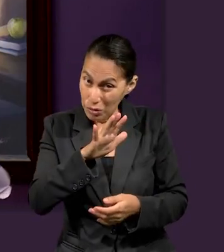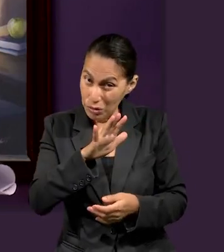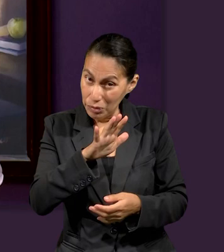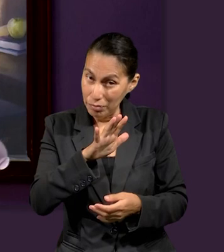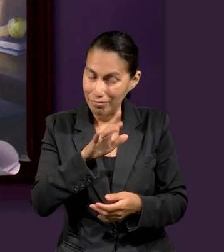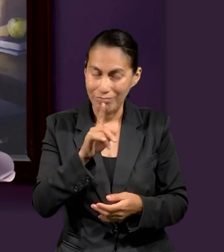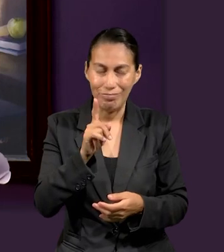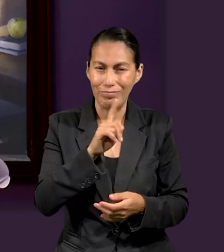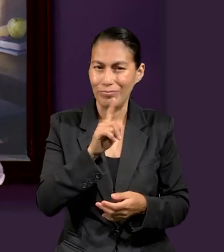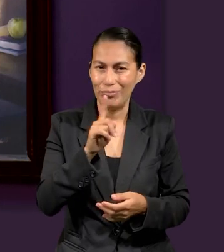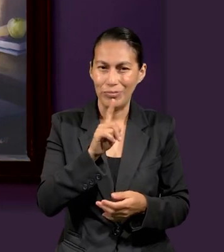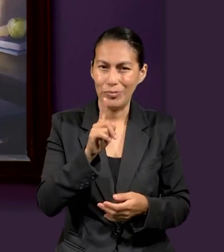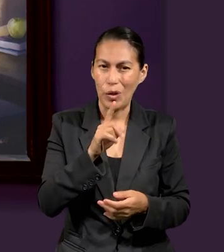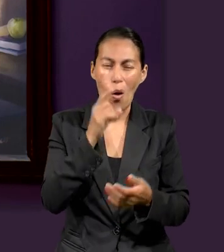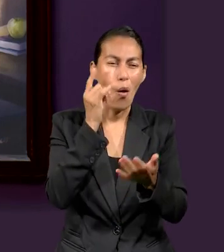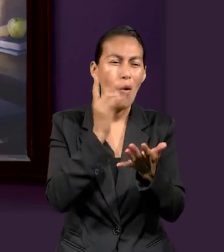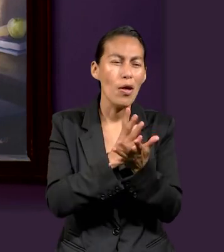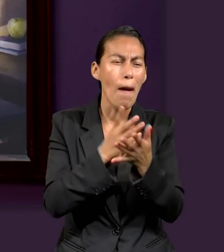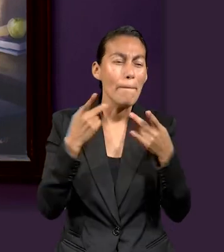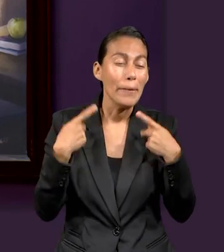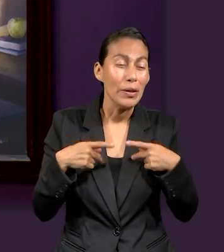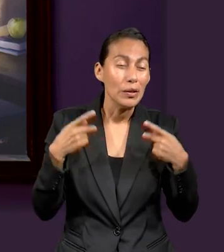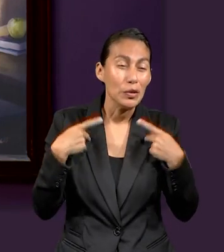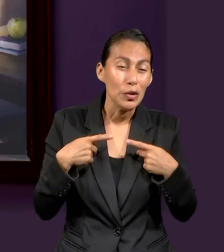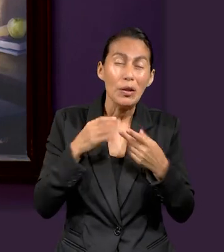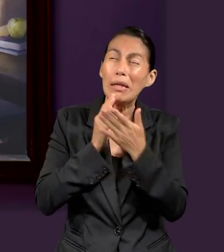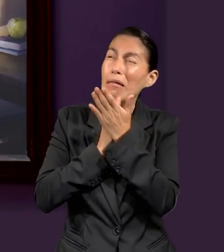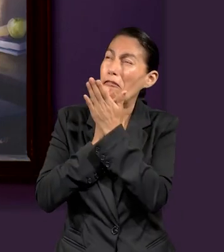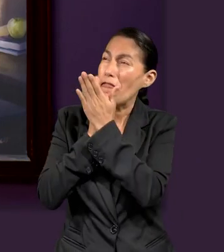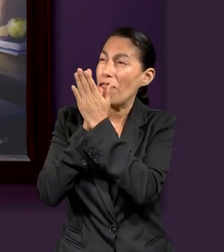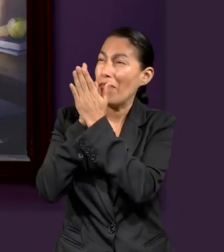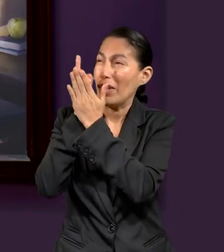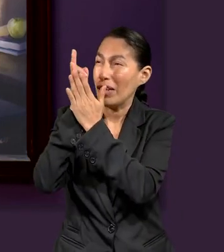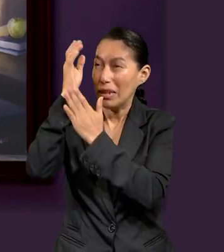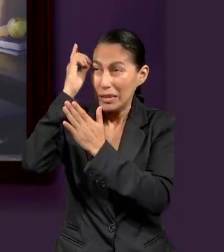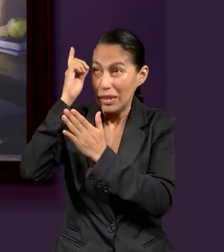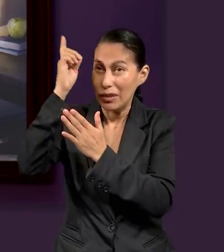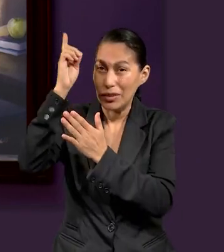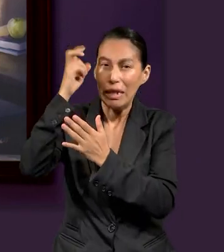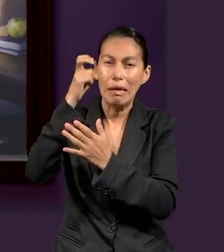O sea, no es para todos, solo es para el pueblo de Dios fiel.